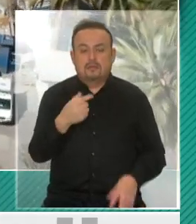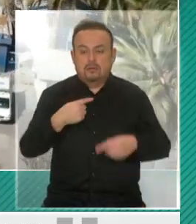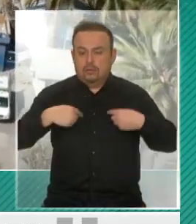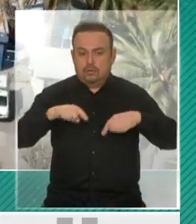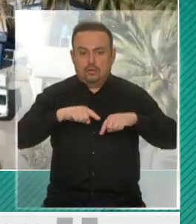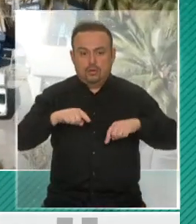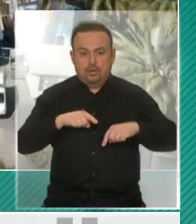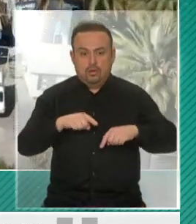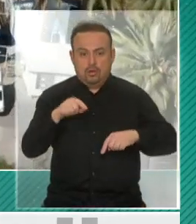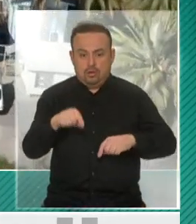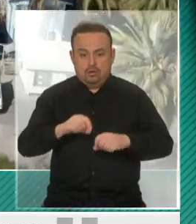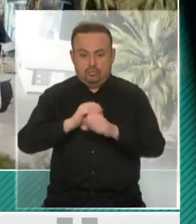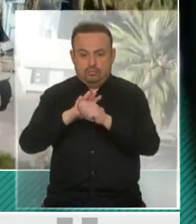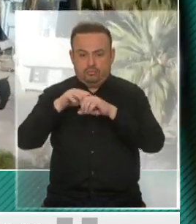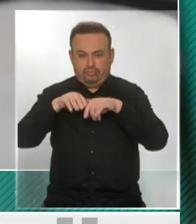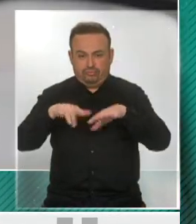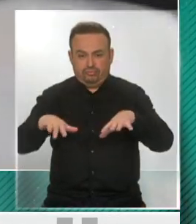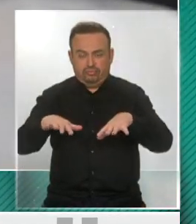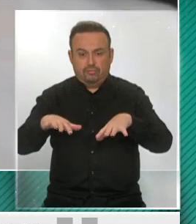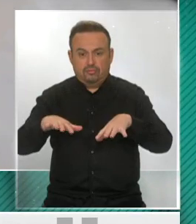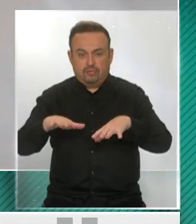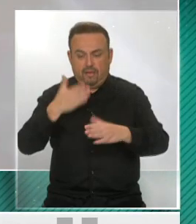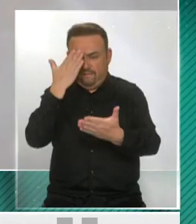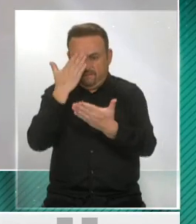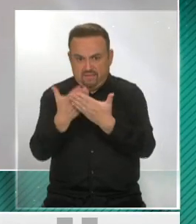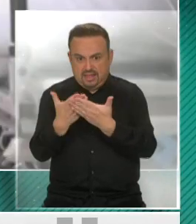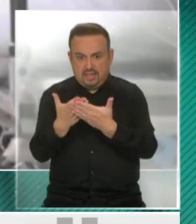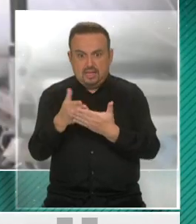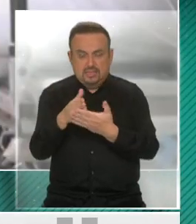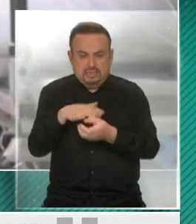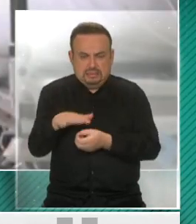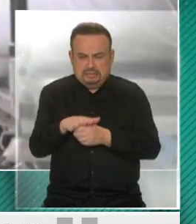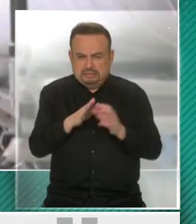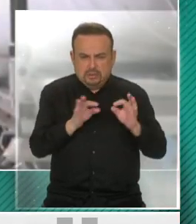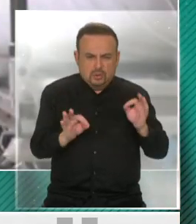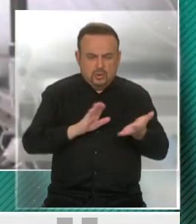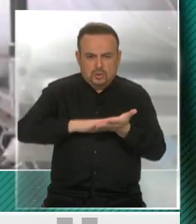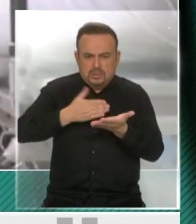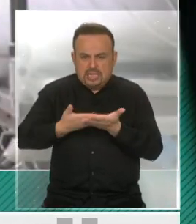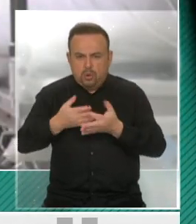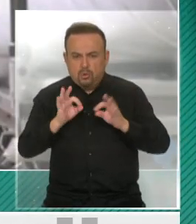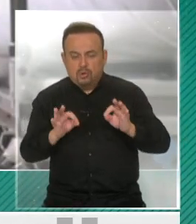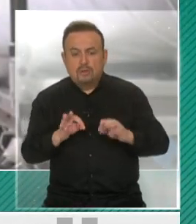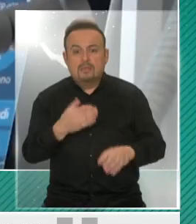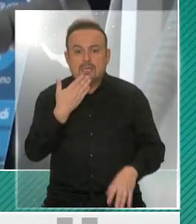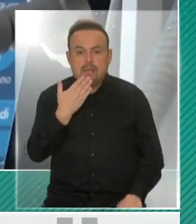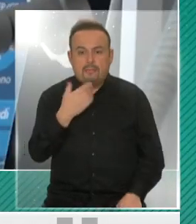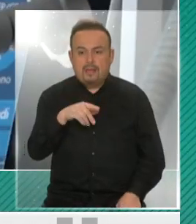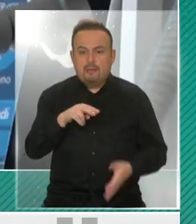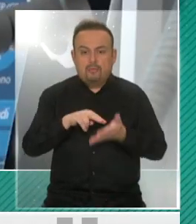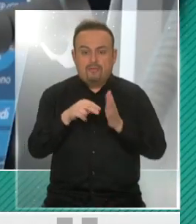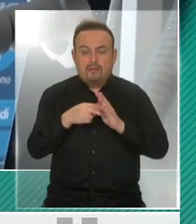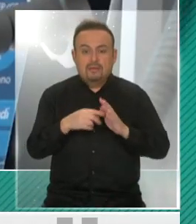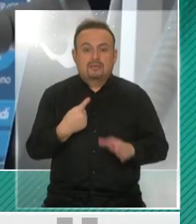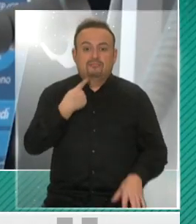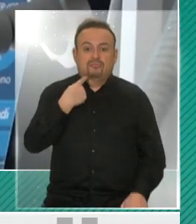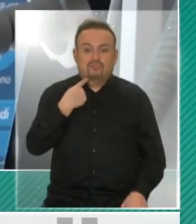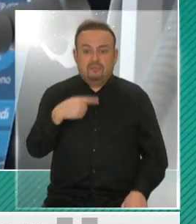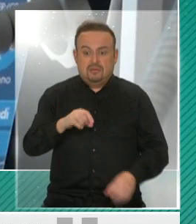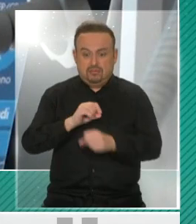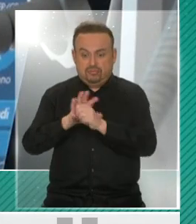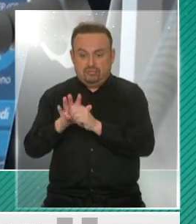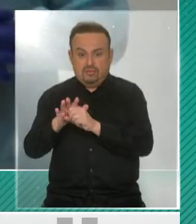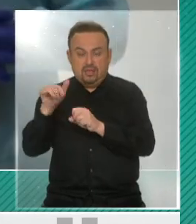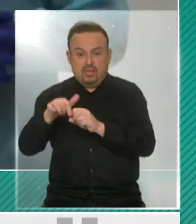no solo una pandemia sanitaria, la del COVID, sino también lo que él llamó una pandemia social. El efecto que está teniendo la pandemia